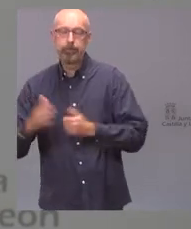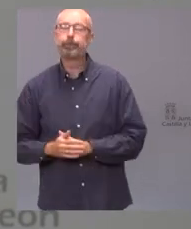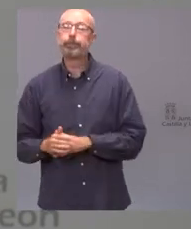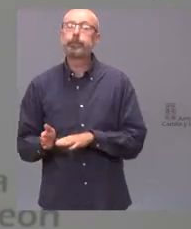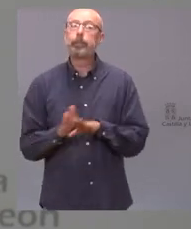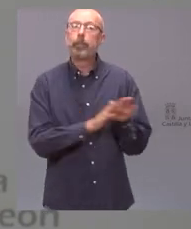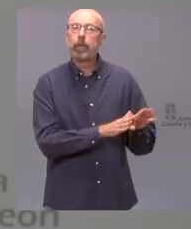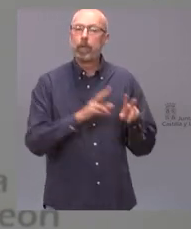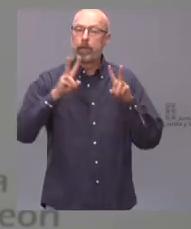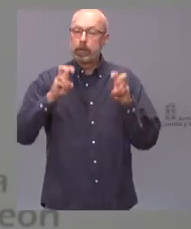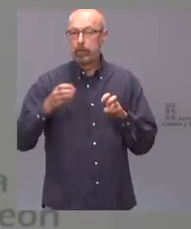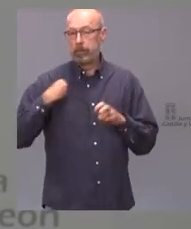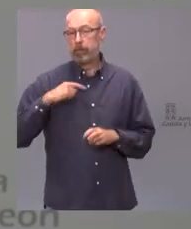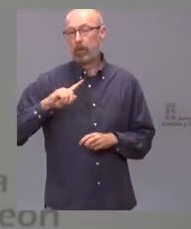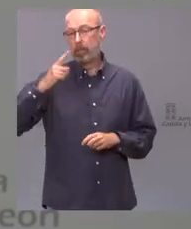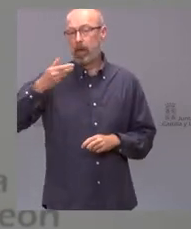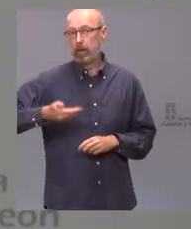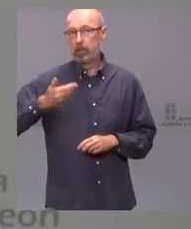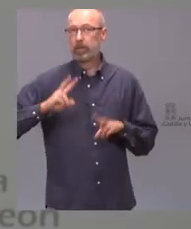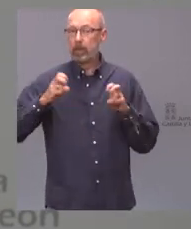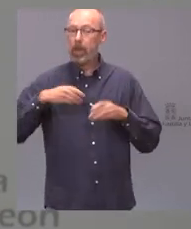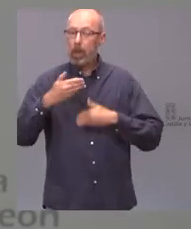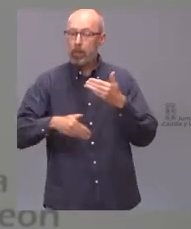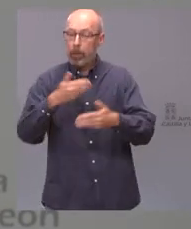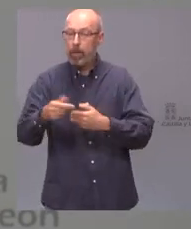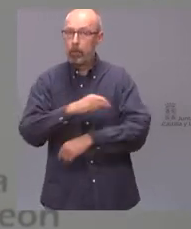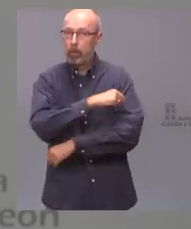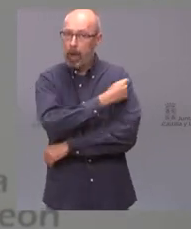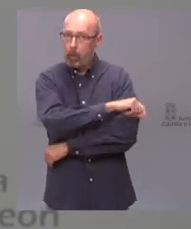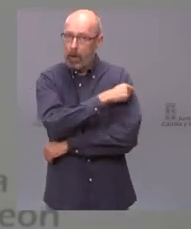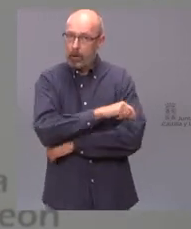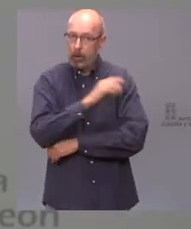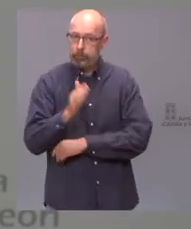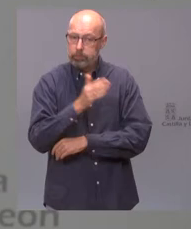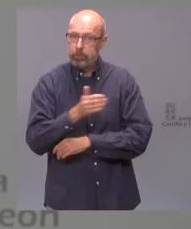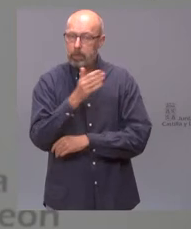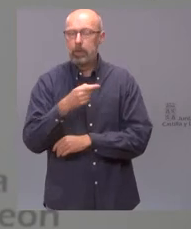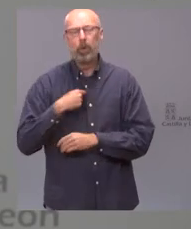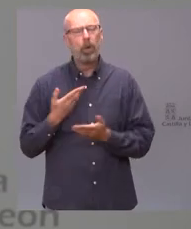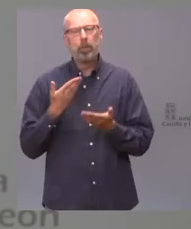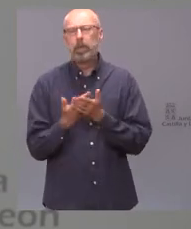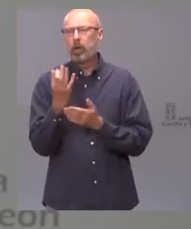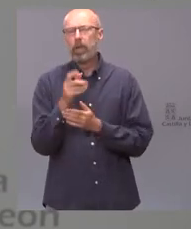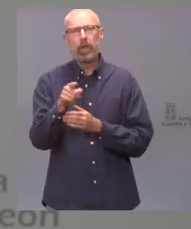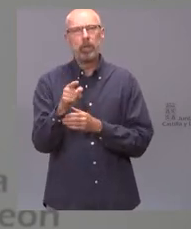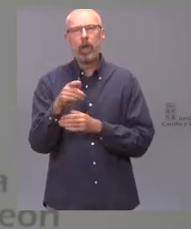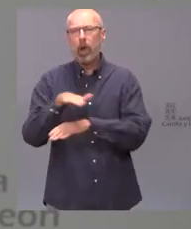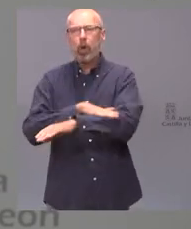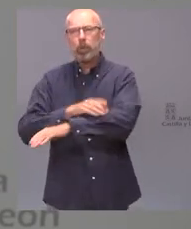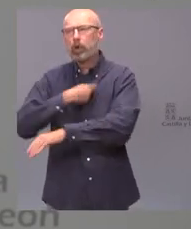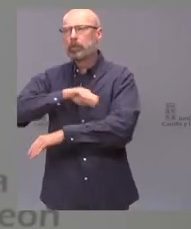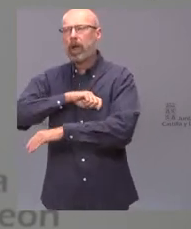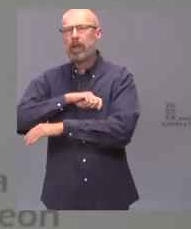más importante que es el proceso de vacunación yo lo que pido es la máxima ayuda por parte del gobierno de España